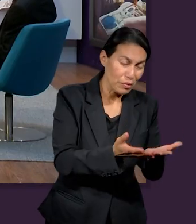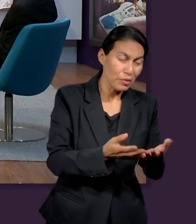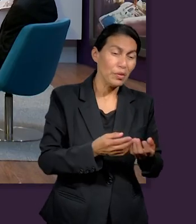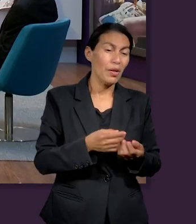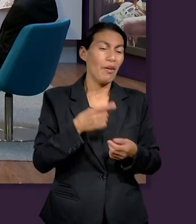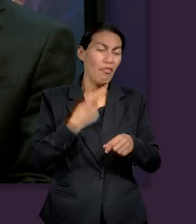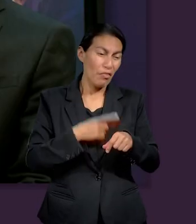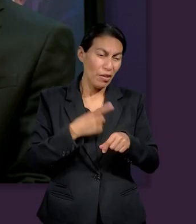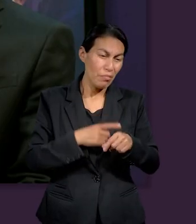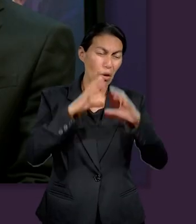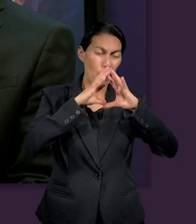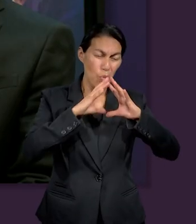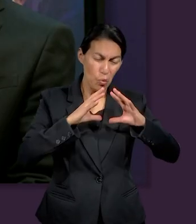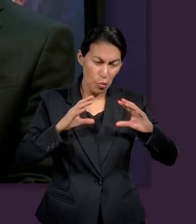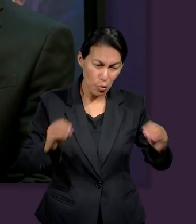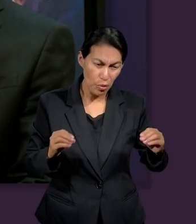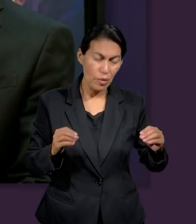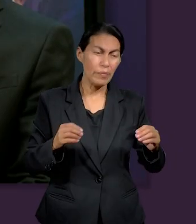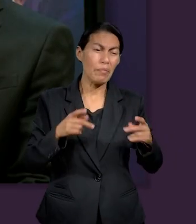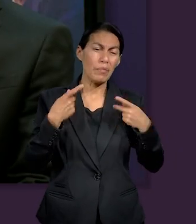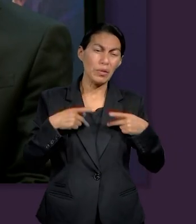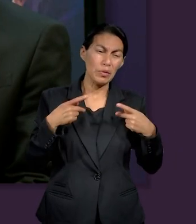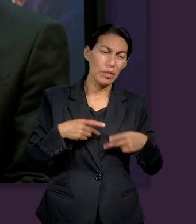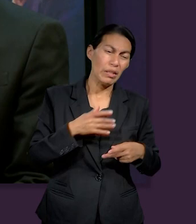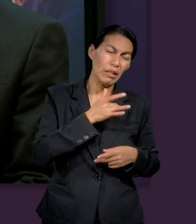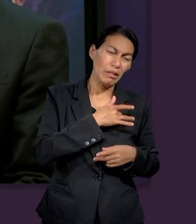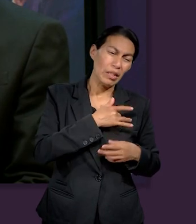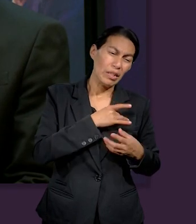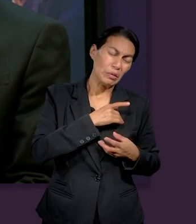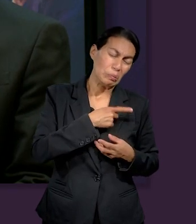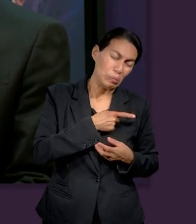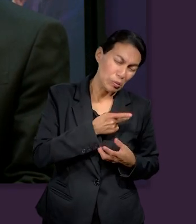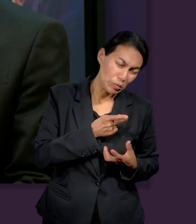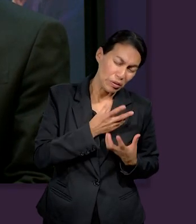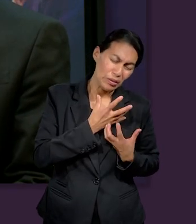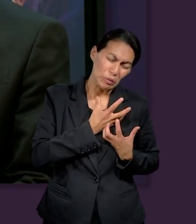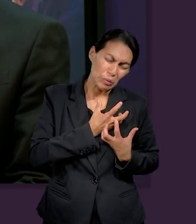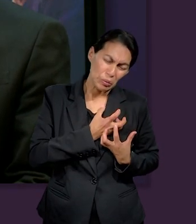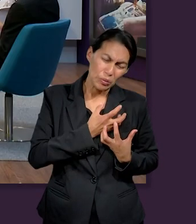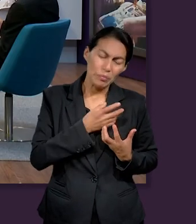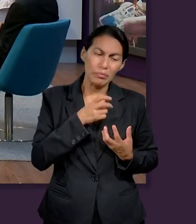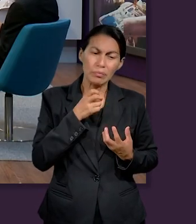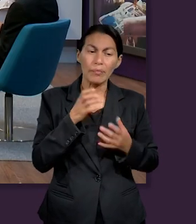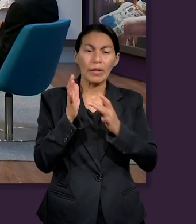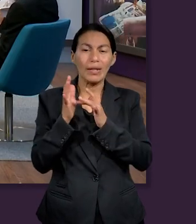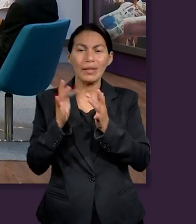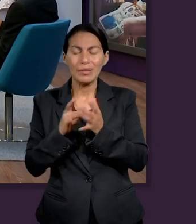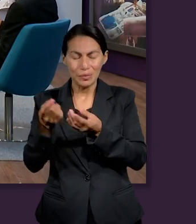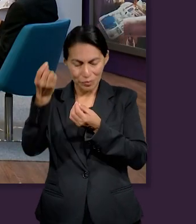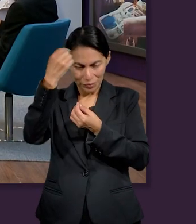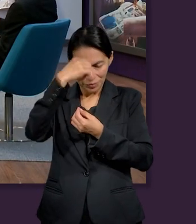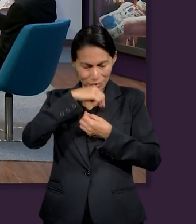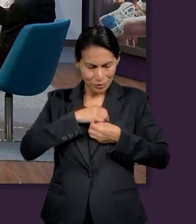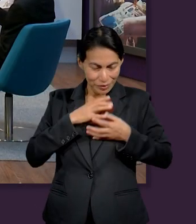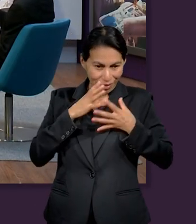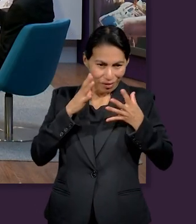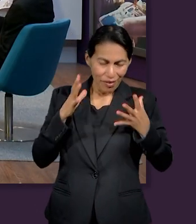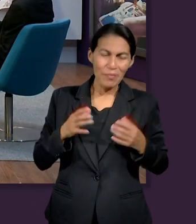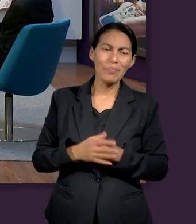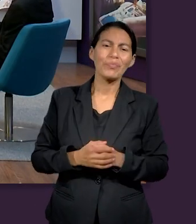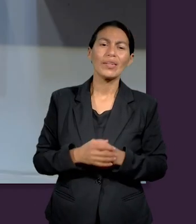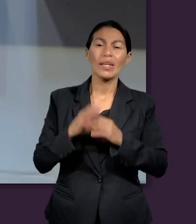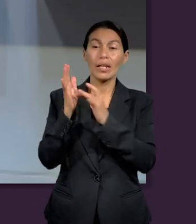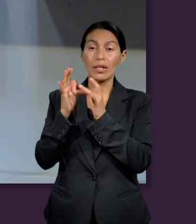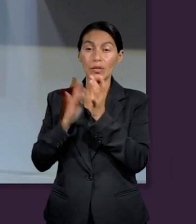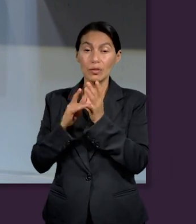problemas, sino que liberó a los pobres de corazón, porque es algo interesante. Jesús vino a liberar no de un